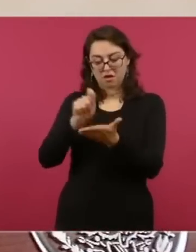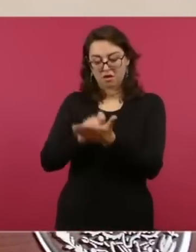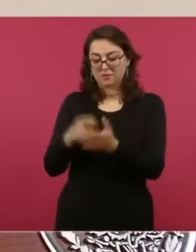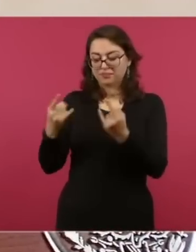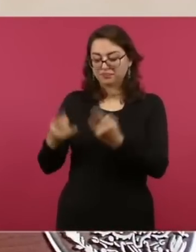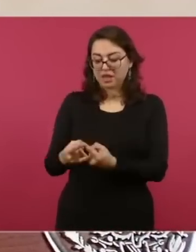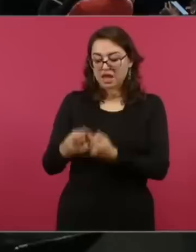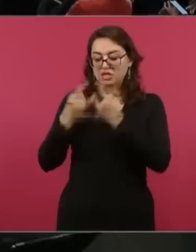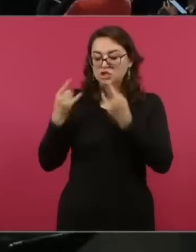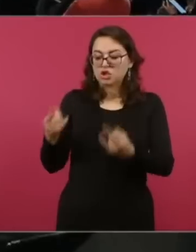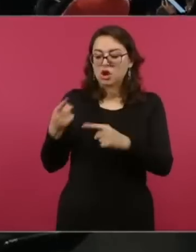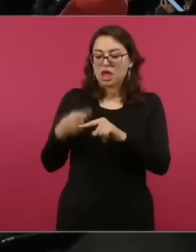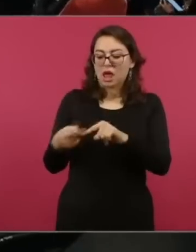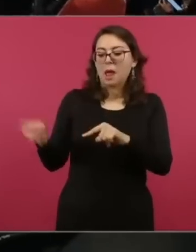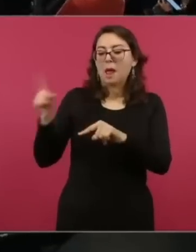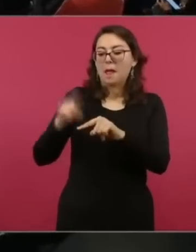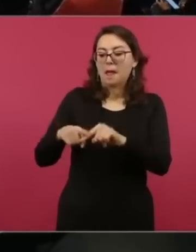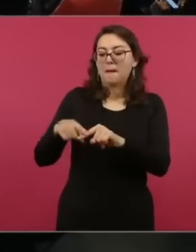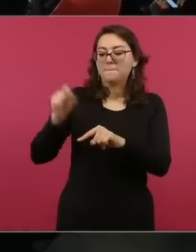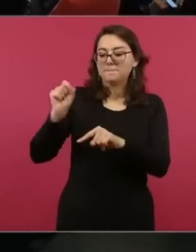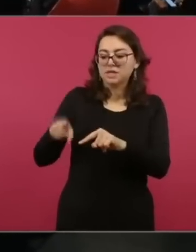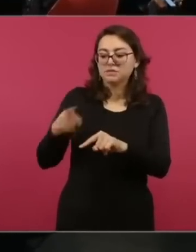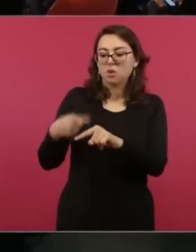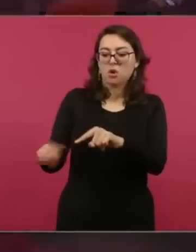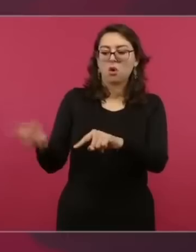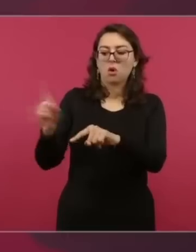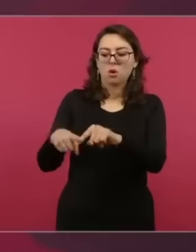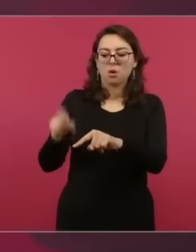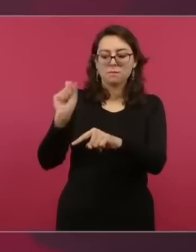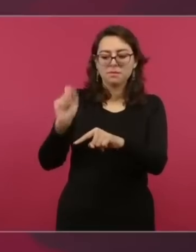se repetía sólo en su versión caricaturesca.